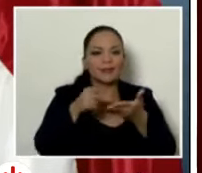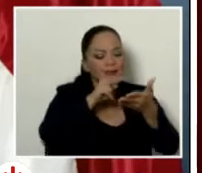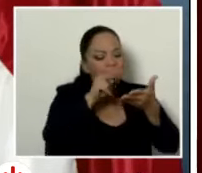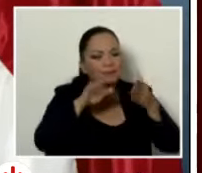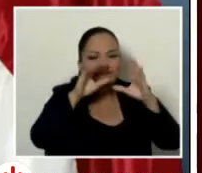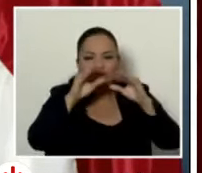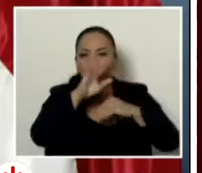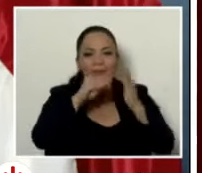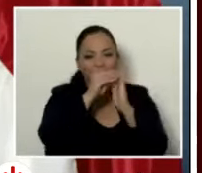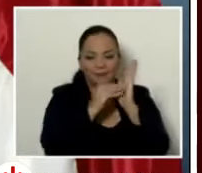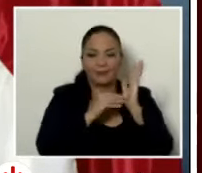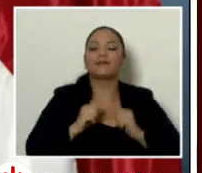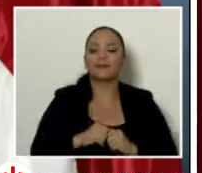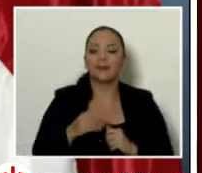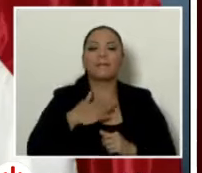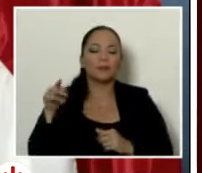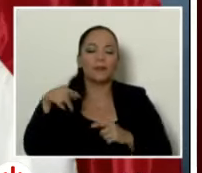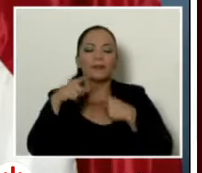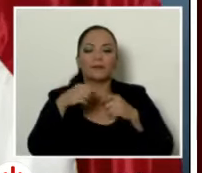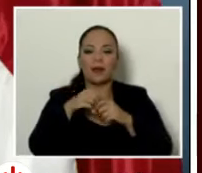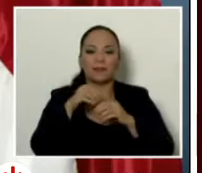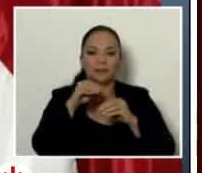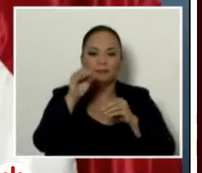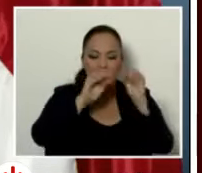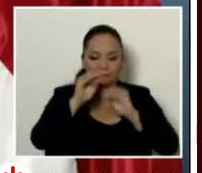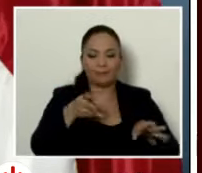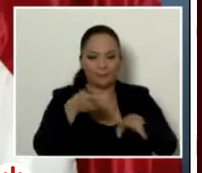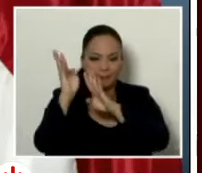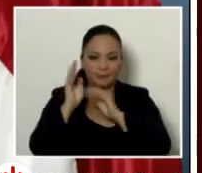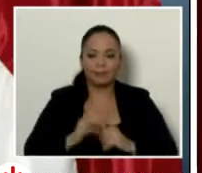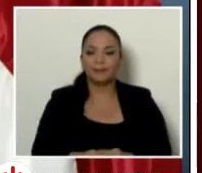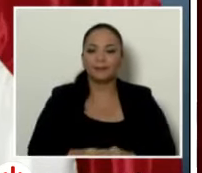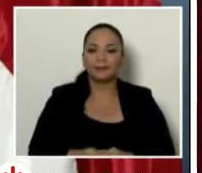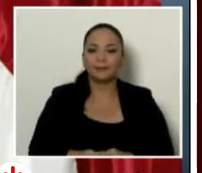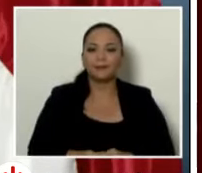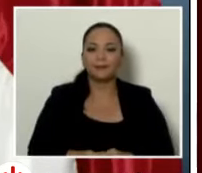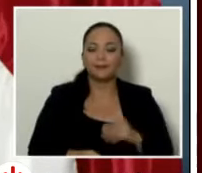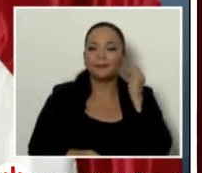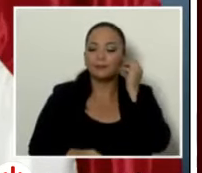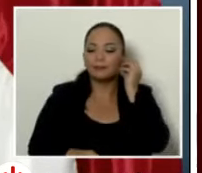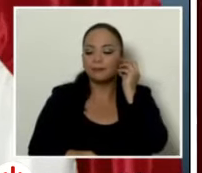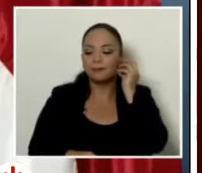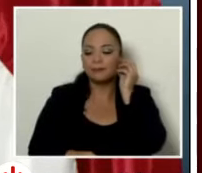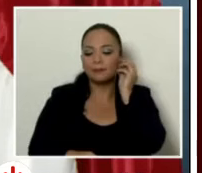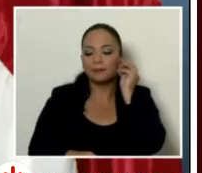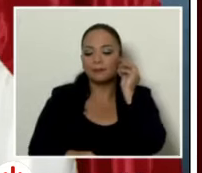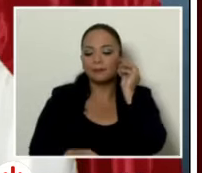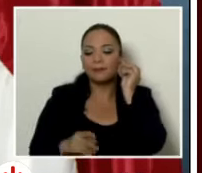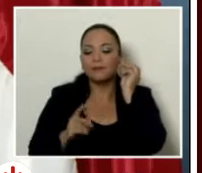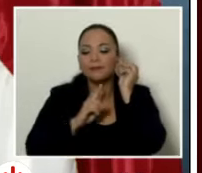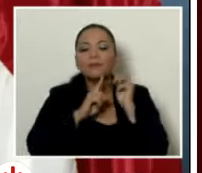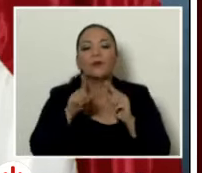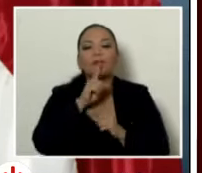lo estarán organizando mis colegas pero a mí lo que me interesa